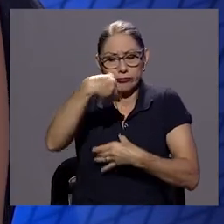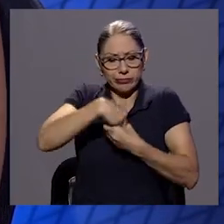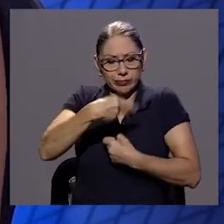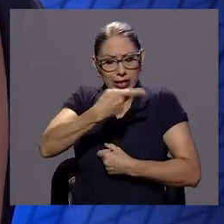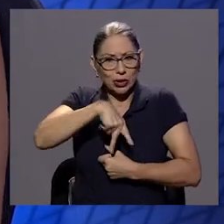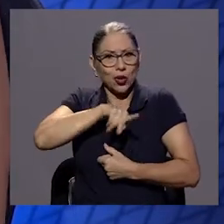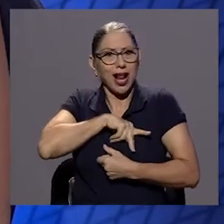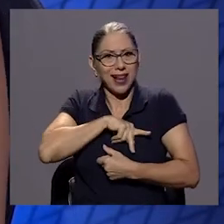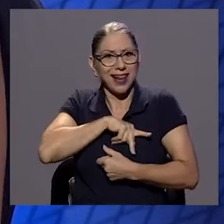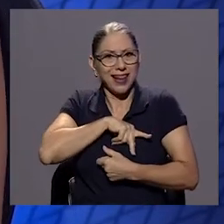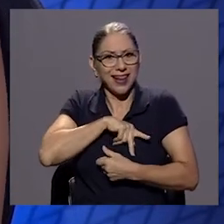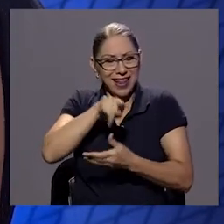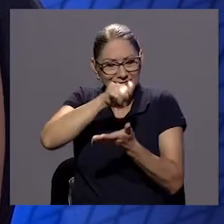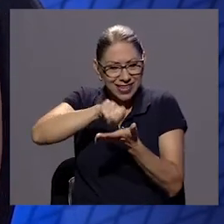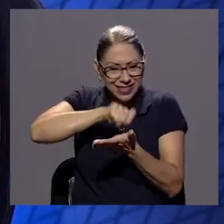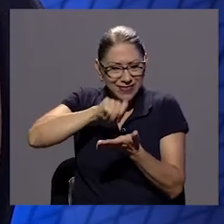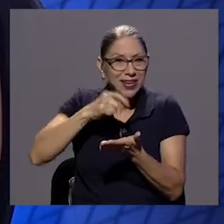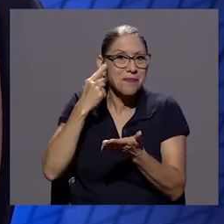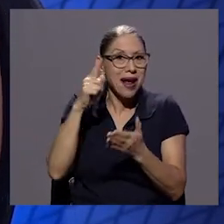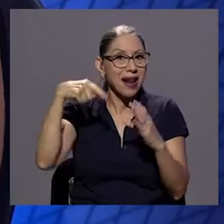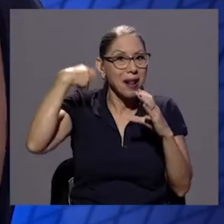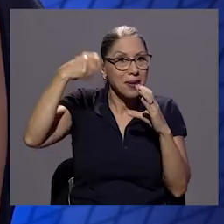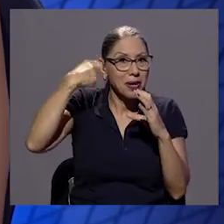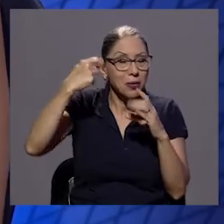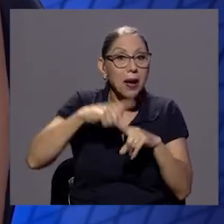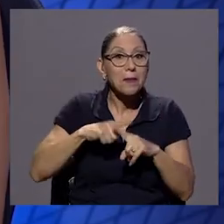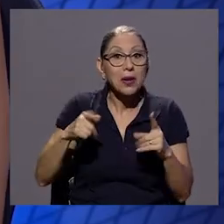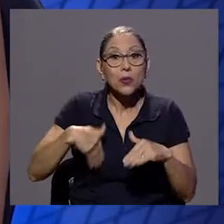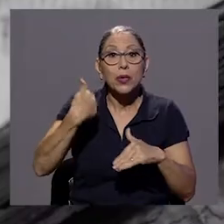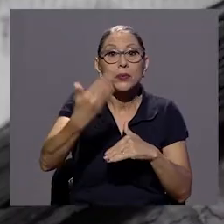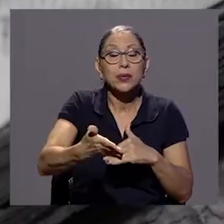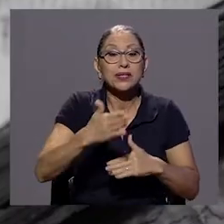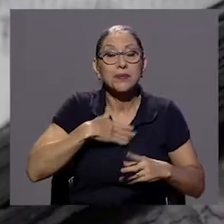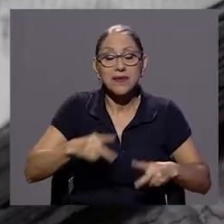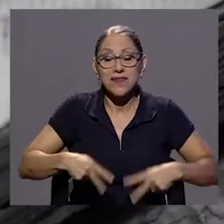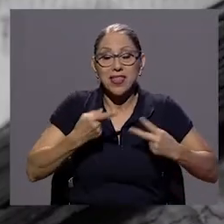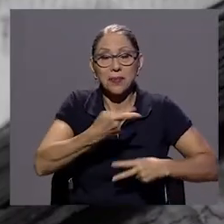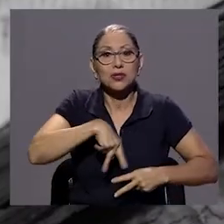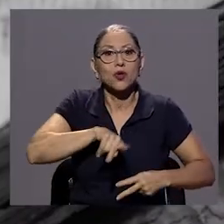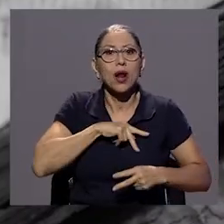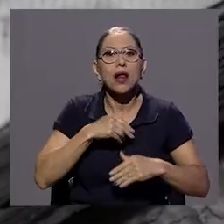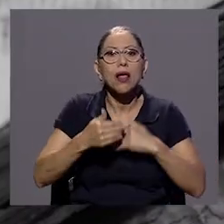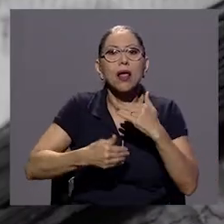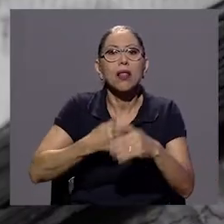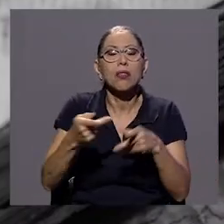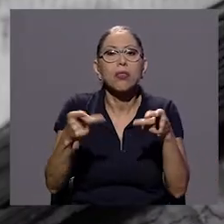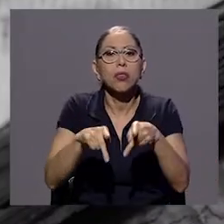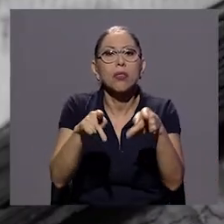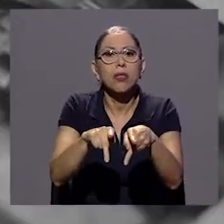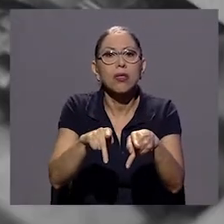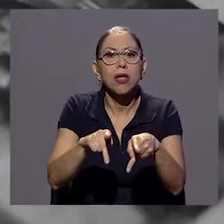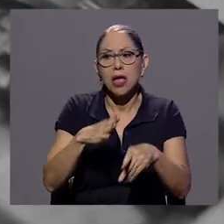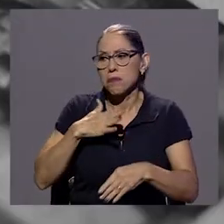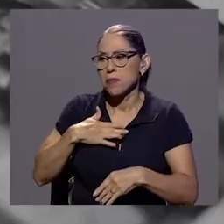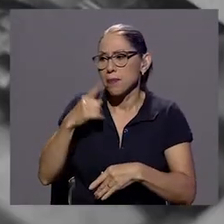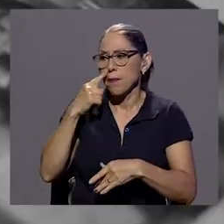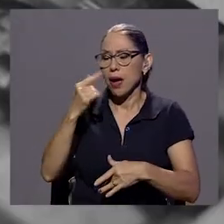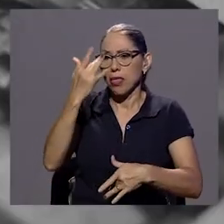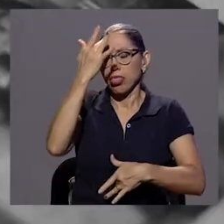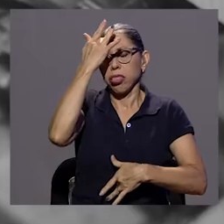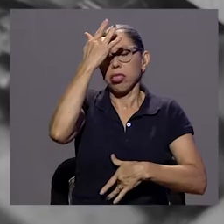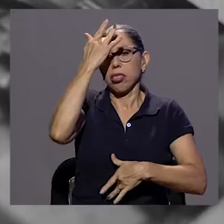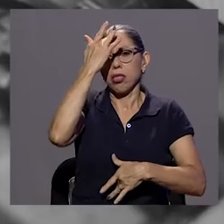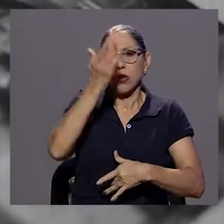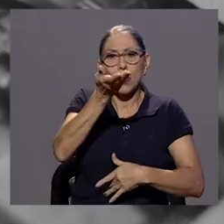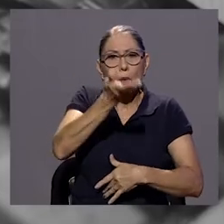cosas que fueron pasando en mi vida personal la enfermedad de mi papá pues como que ciertos elementos se hacían como